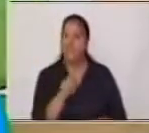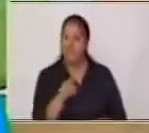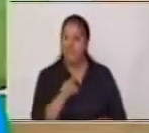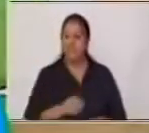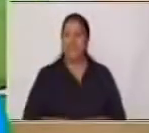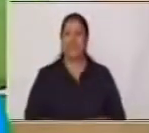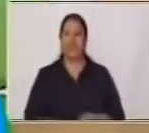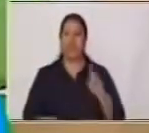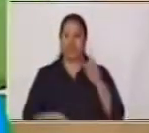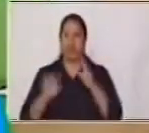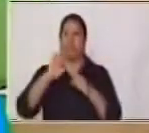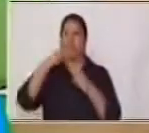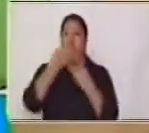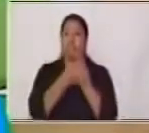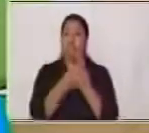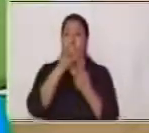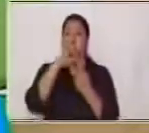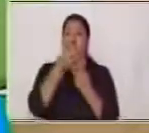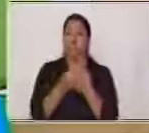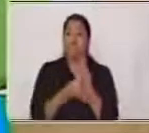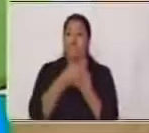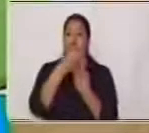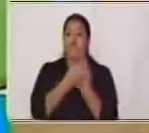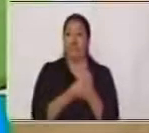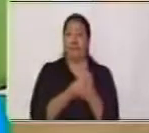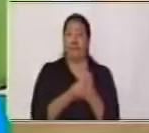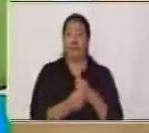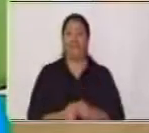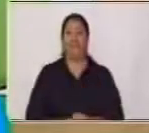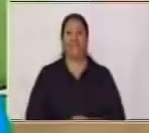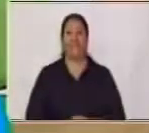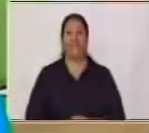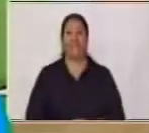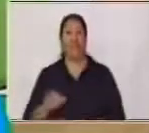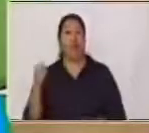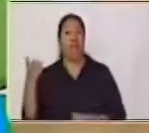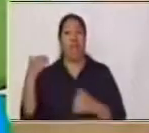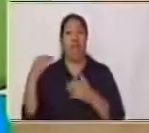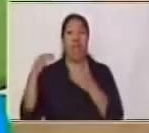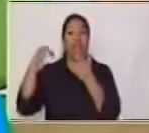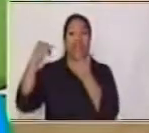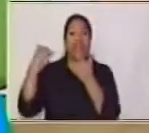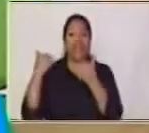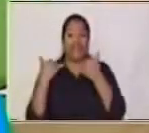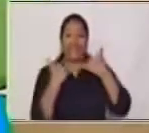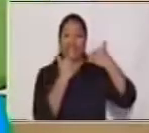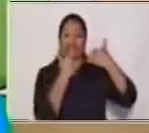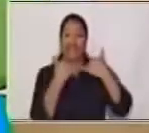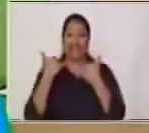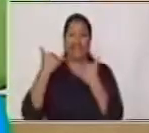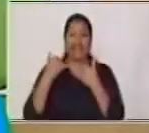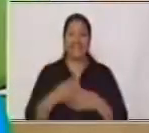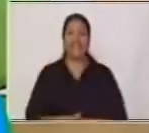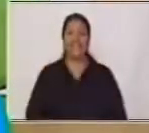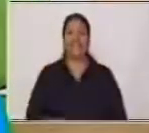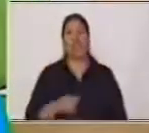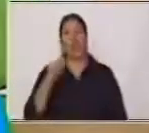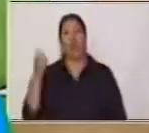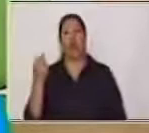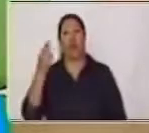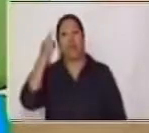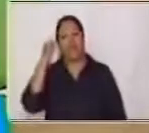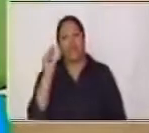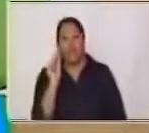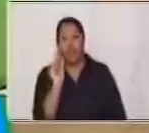Banano Muy bien Tenemos una Sandía Tenemos unas Cerezas